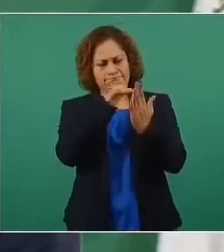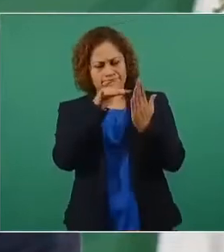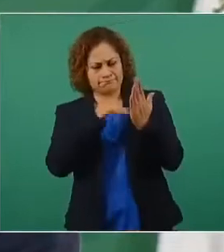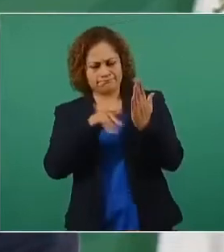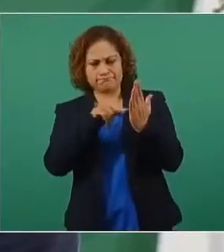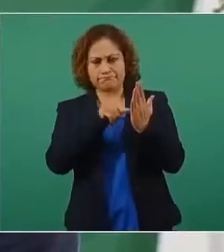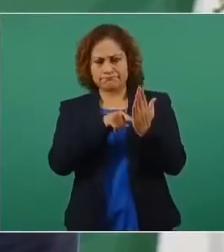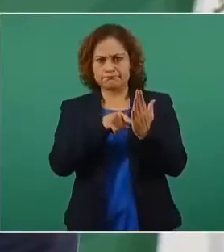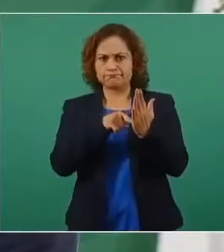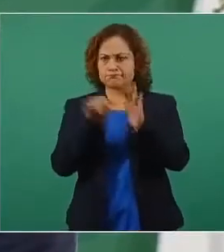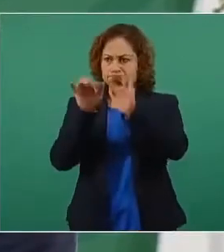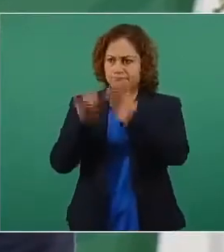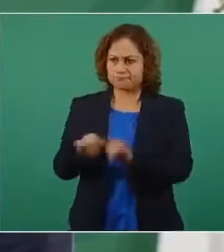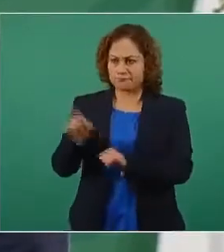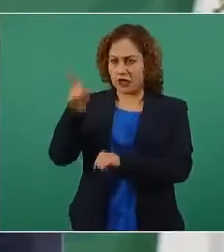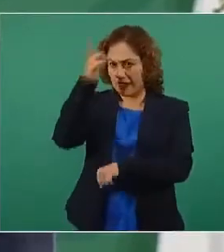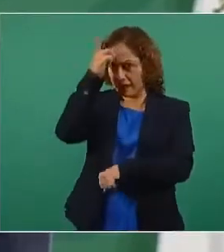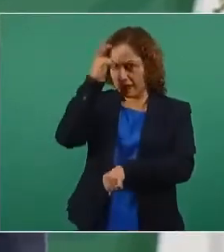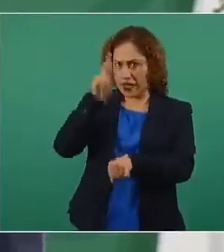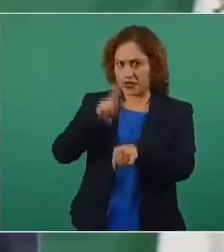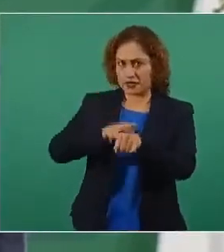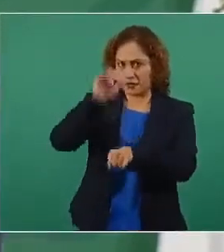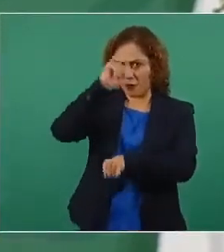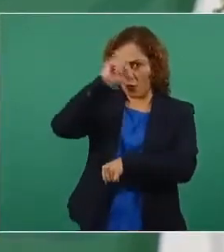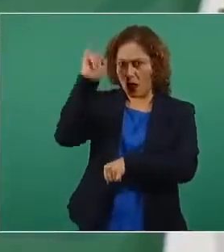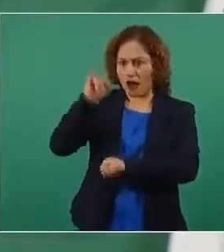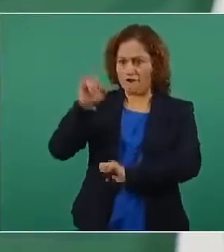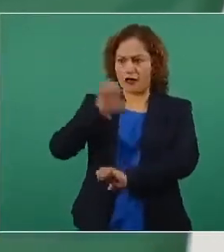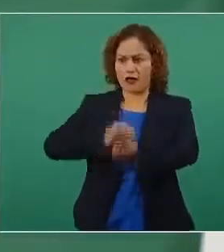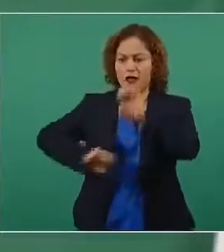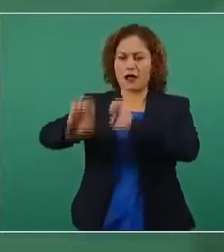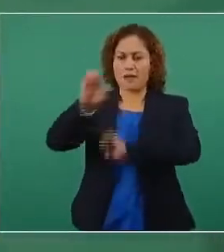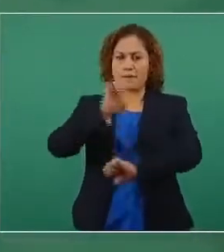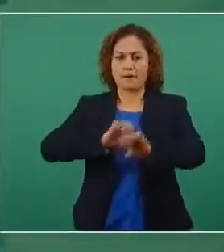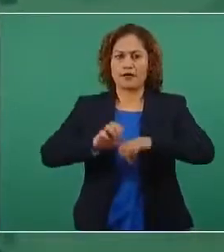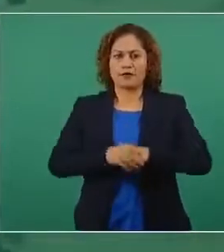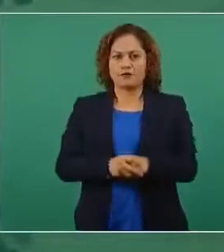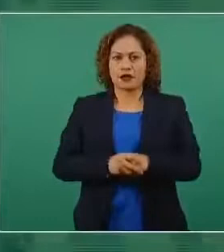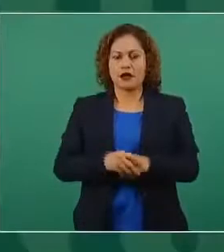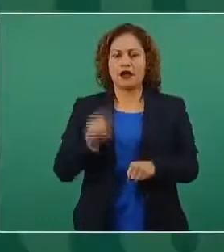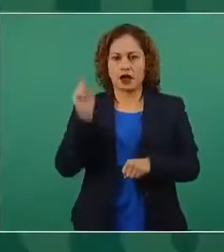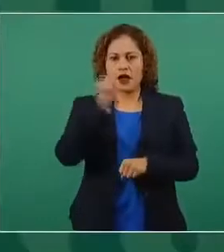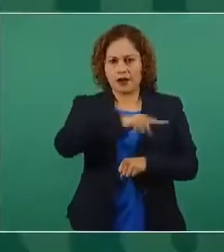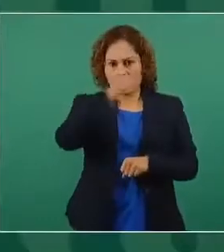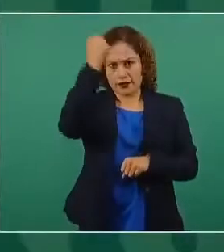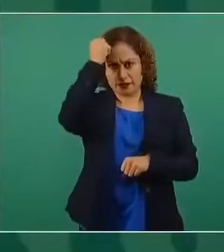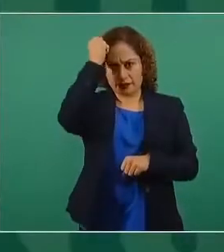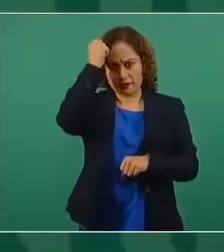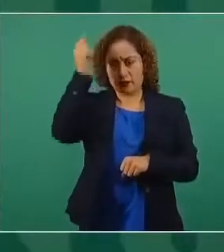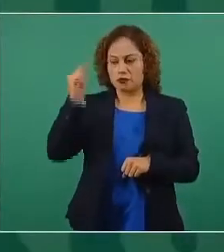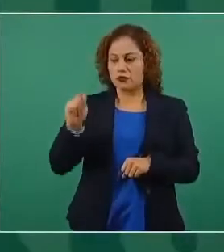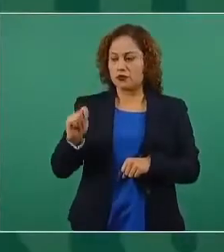empresa constructora que estaba trabajando ahí en Texcoco, Toconal,